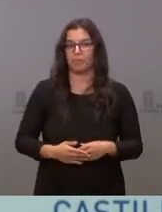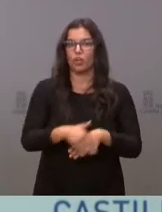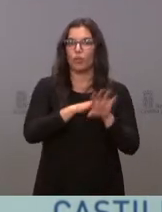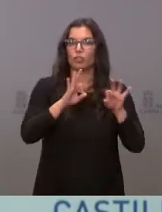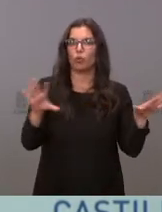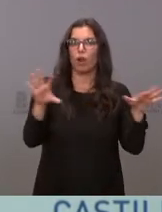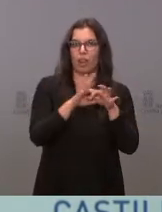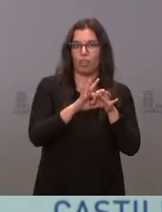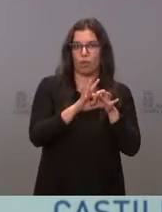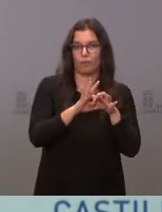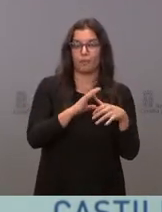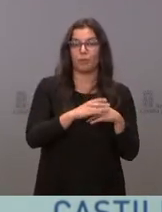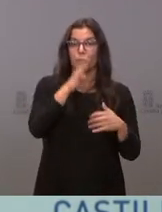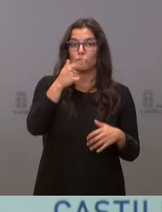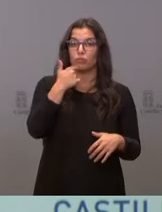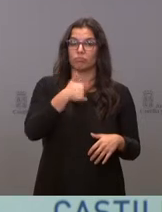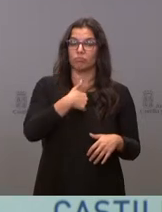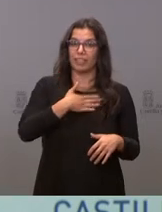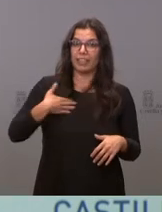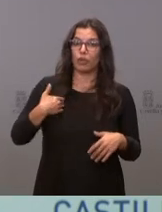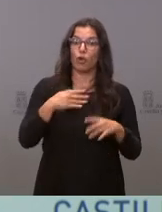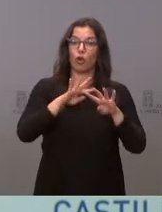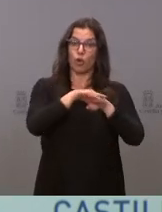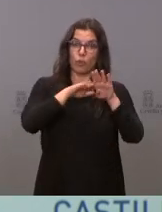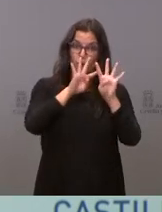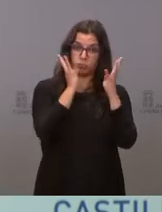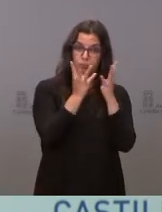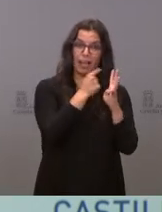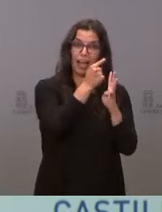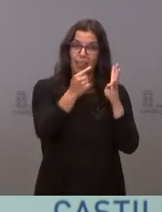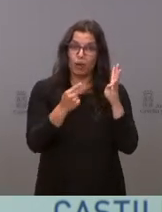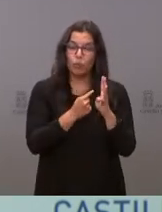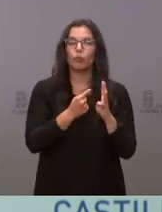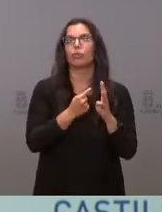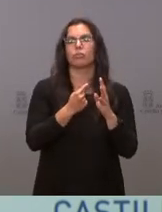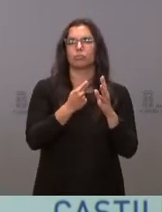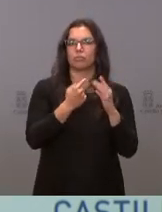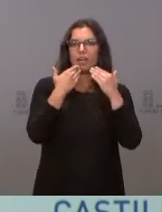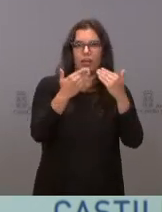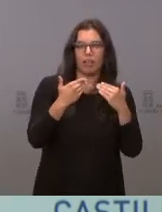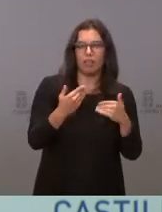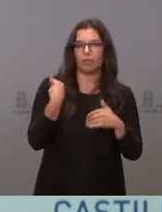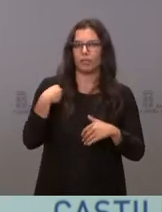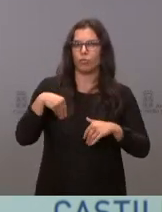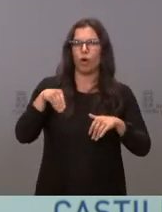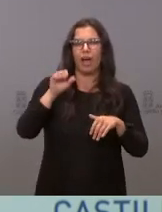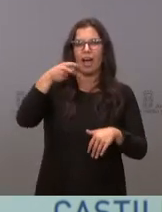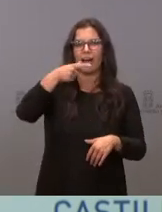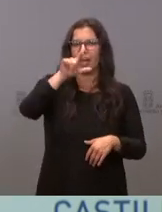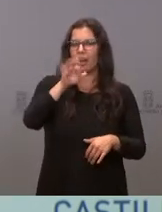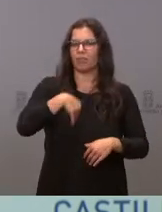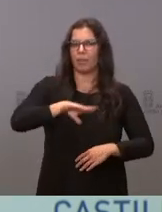Por eso quiero agradecer a cada uno de sus miembros. A Ángel por su capacidad para el orden, por la preparación, por la paciencia